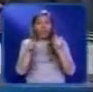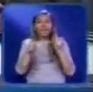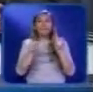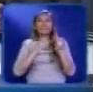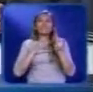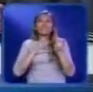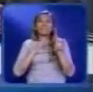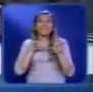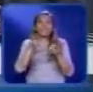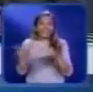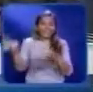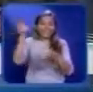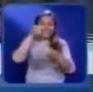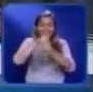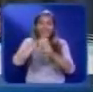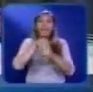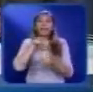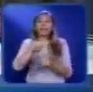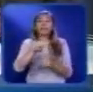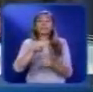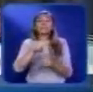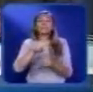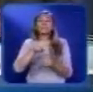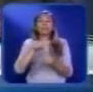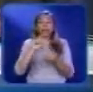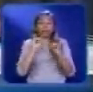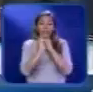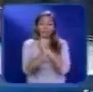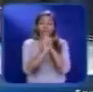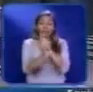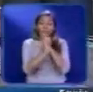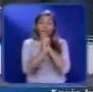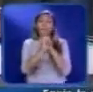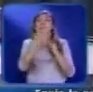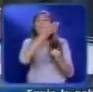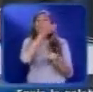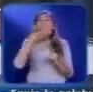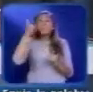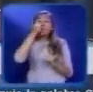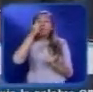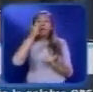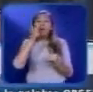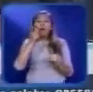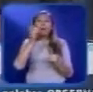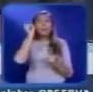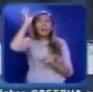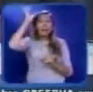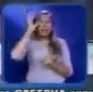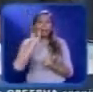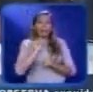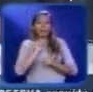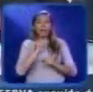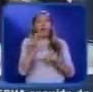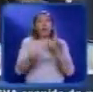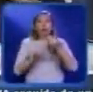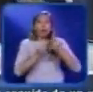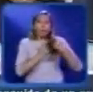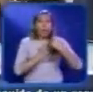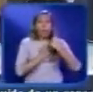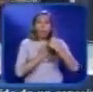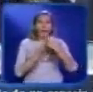que manden nuestro correo su mejor paso se inventen un paso de la manera que quieran y manden su paso al